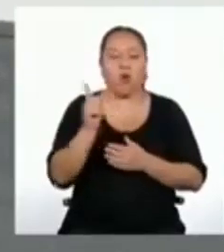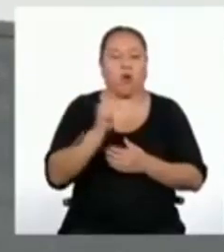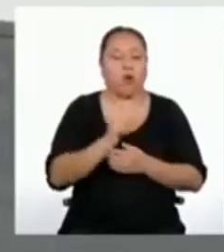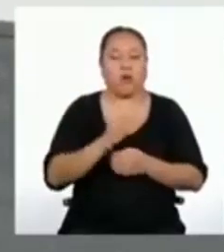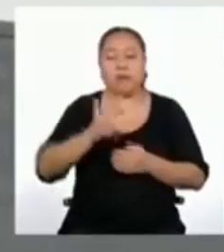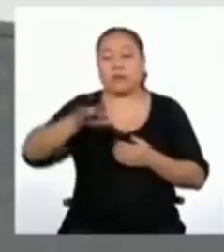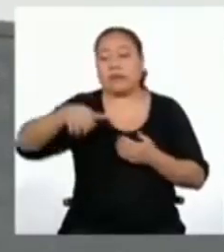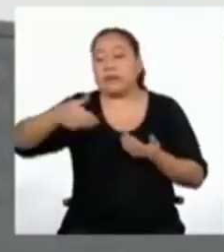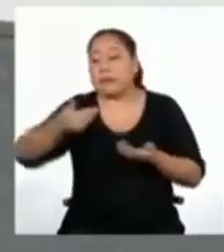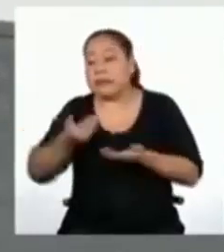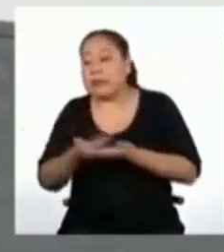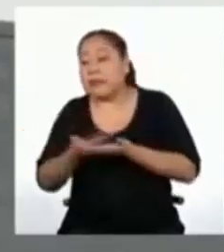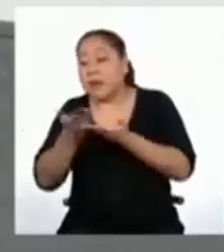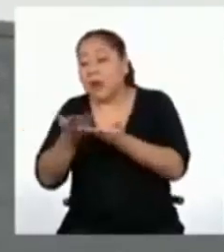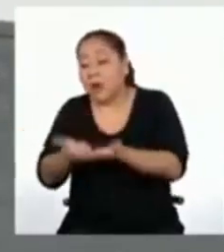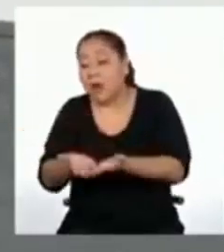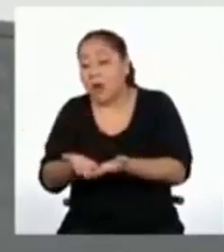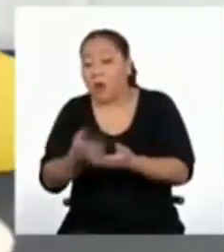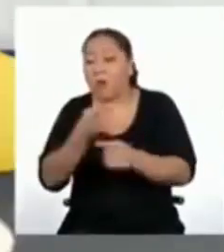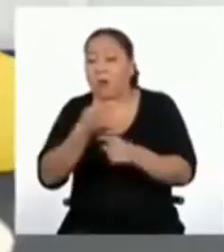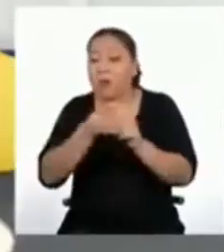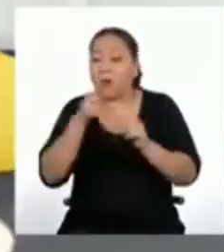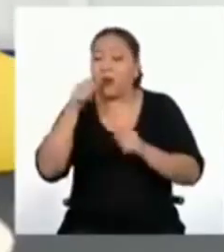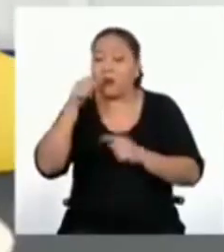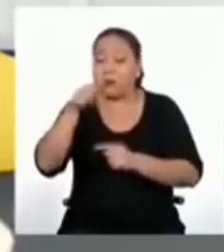pagó.